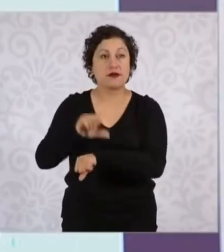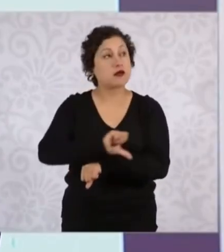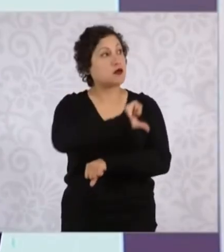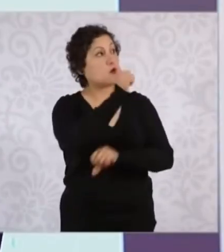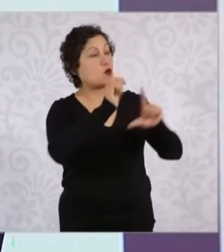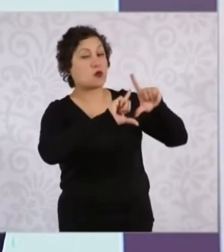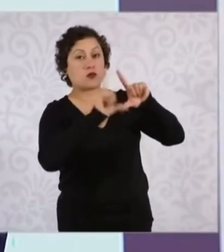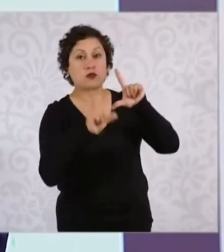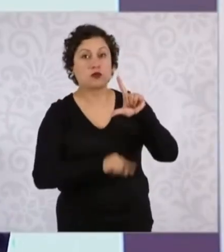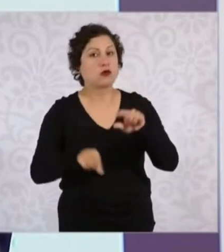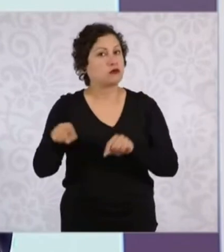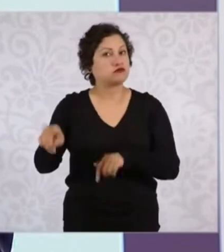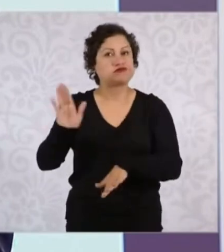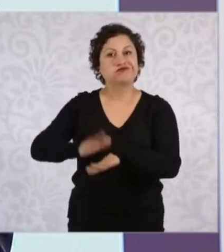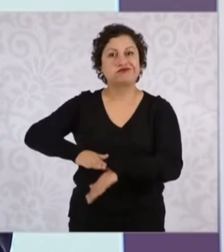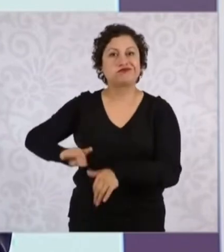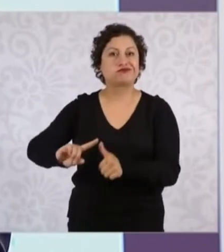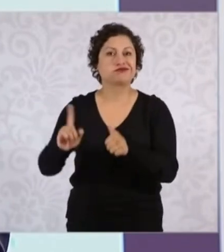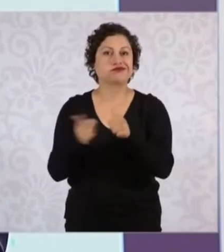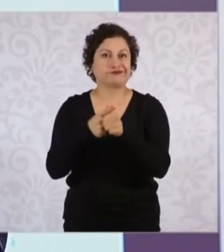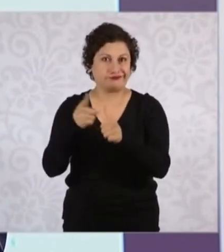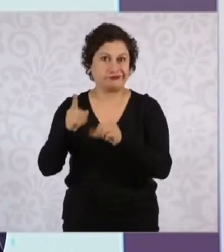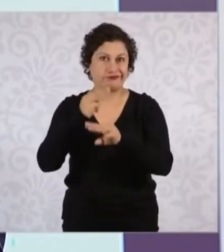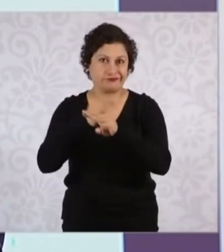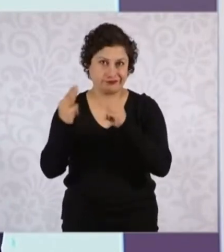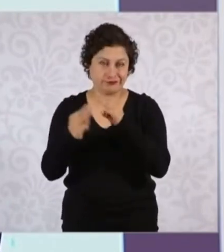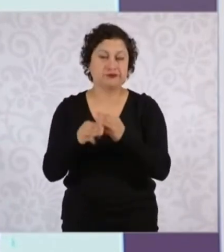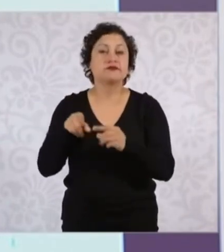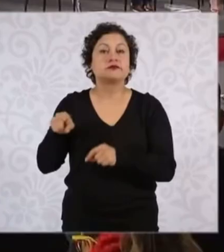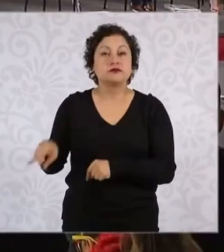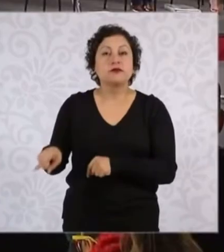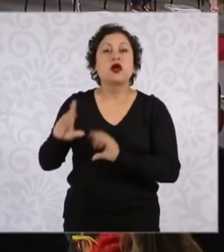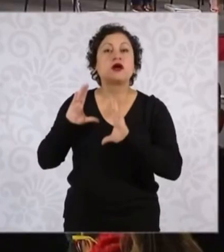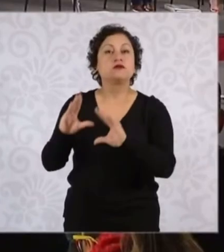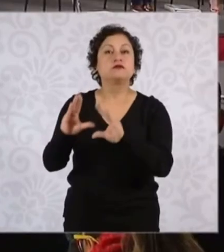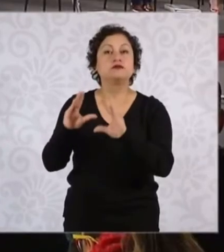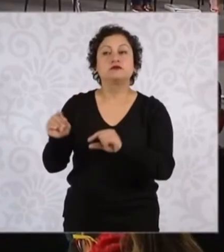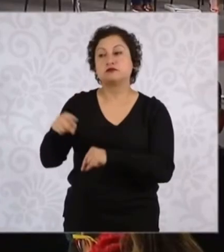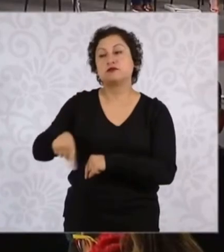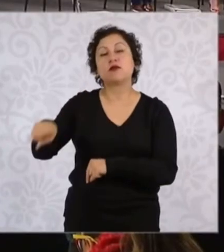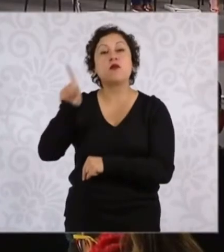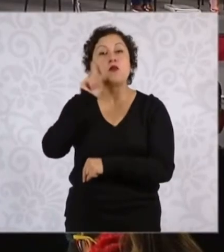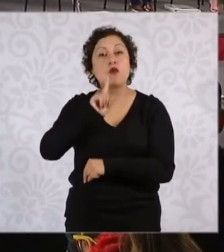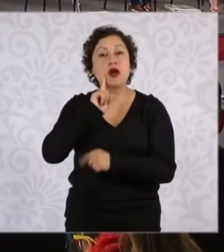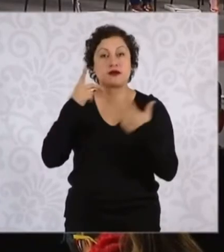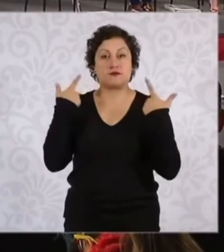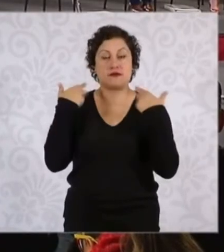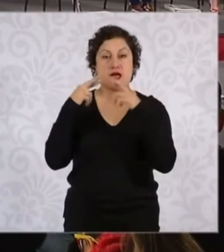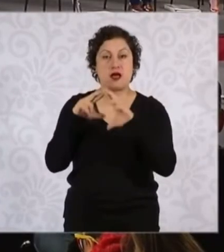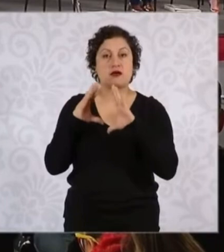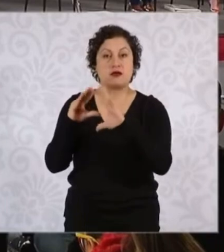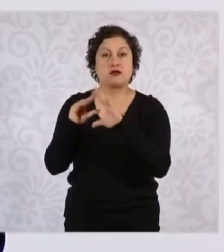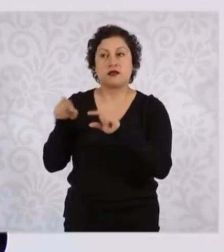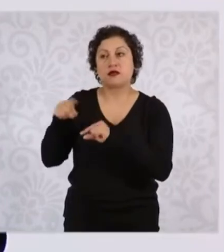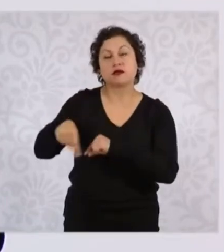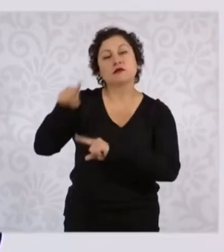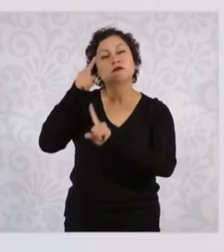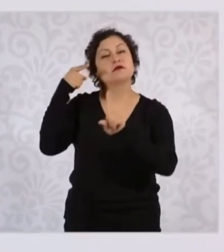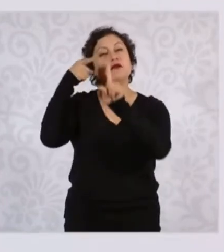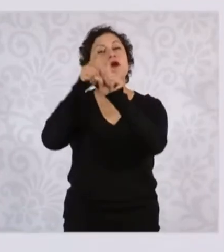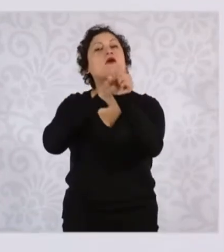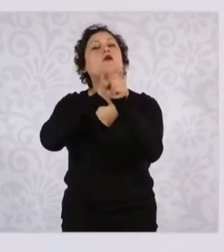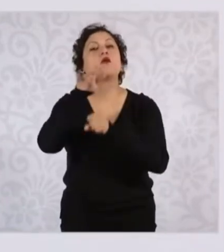Al incluir estos conocimientos, Rita Cetina y sus compañeras buscaban que la mujer no sólo se instruyera